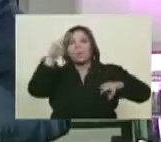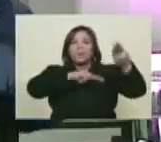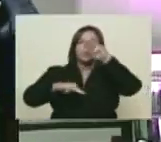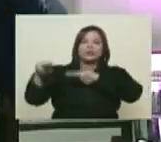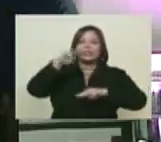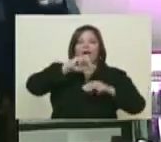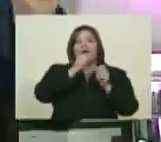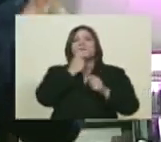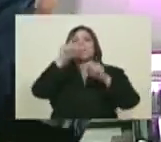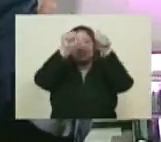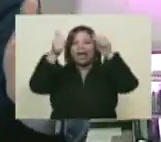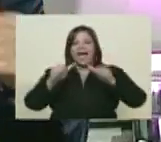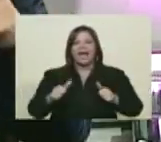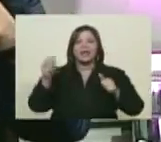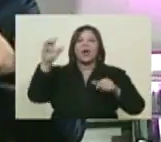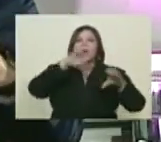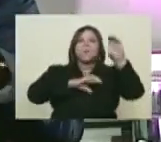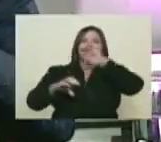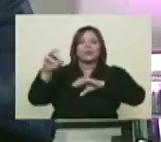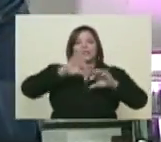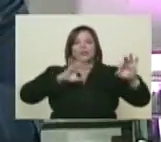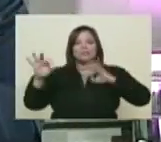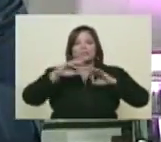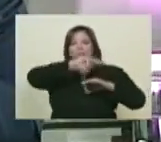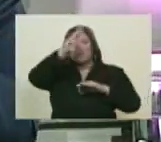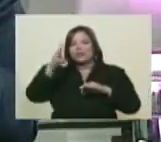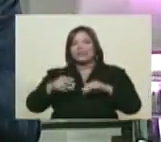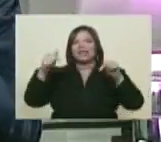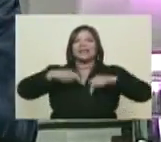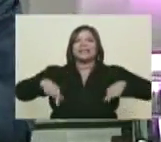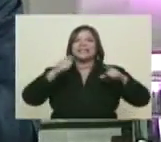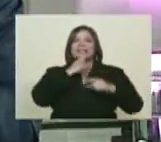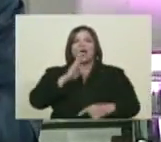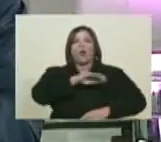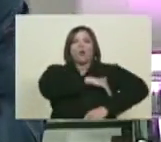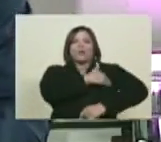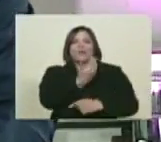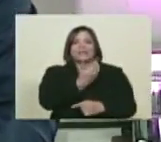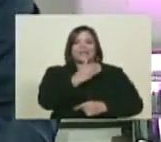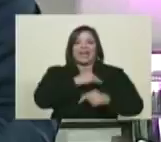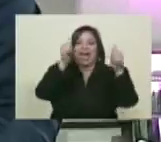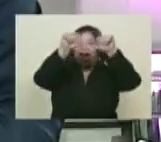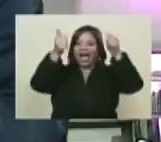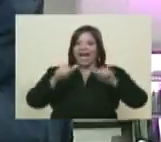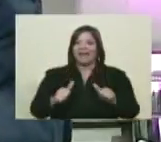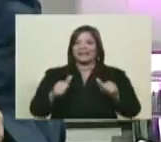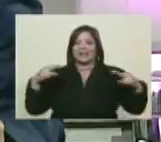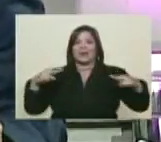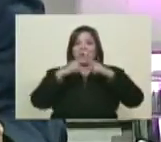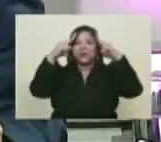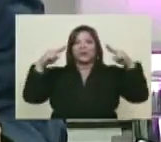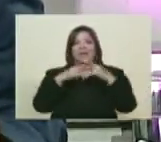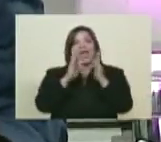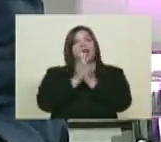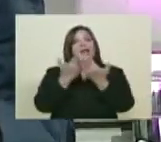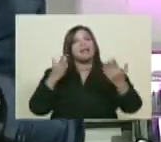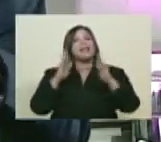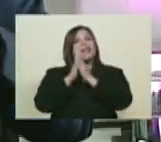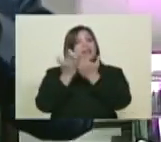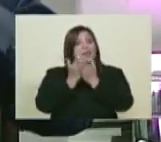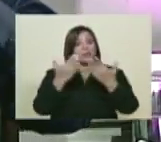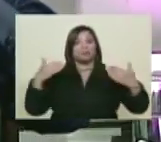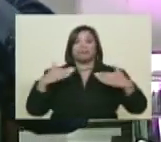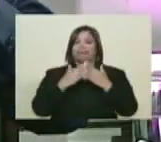Museo de Bellas Artes, Museo de Ciencias, donde estamos en la UNE Arte, para encontrarnos con el libro como